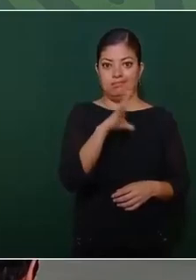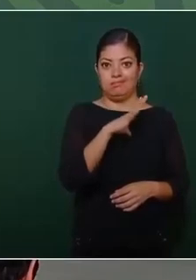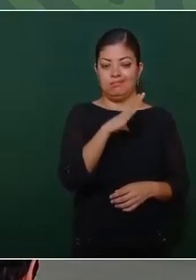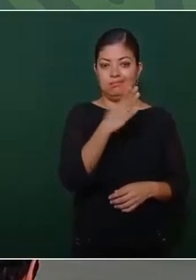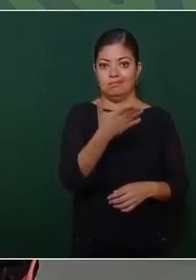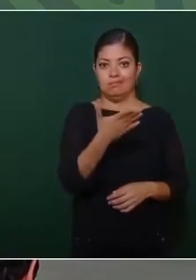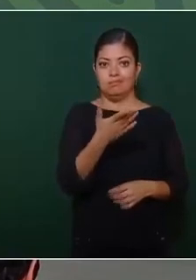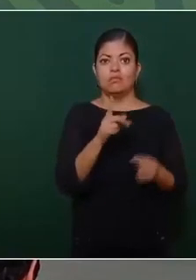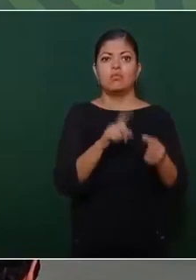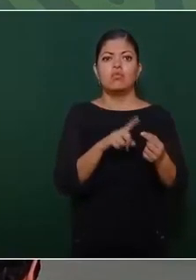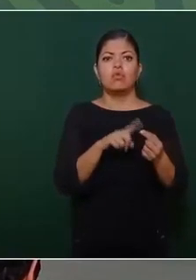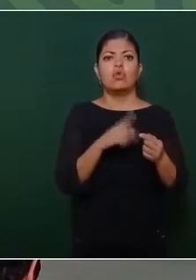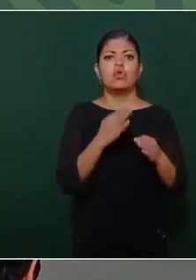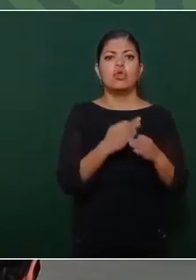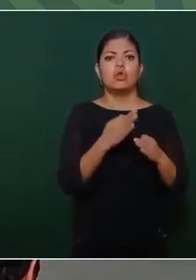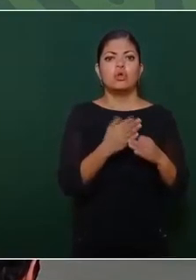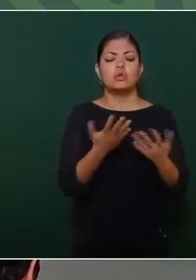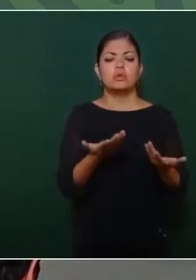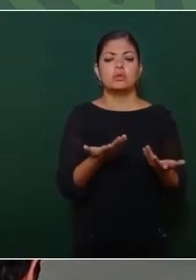Y ¿dónde lo tenemos ahora?